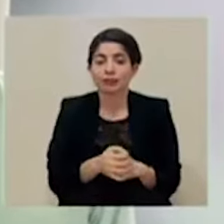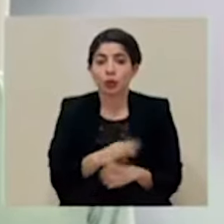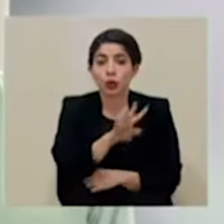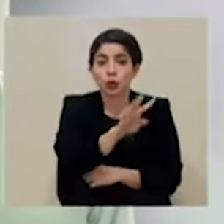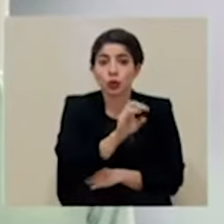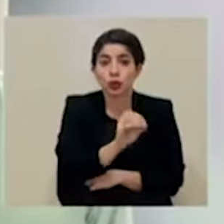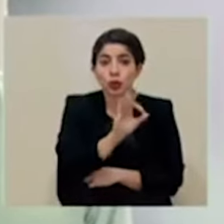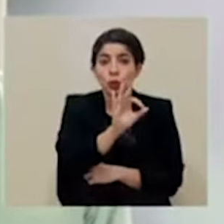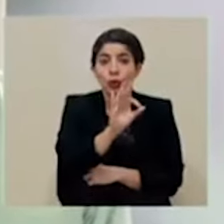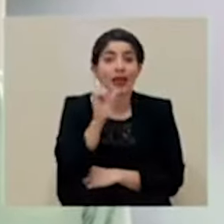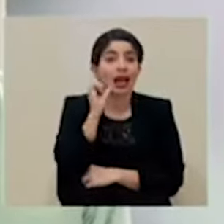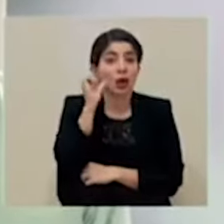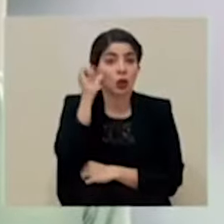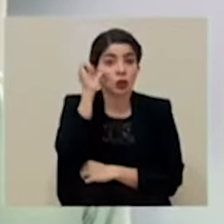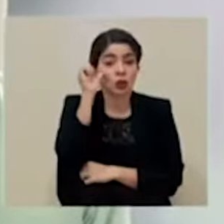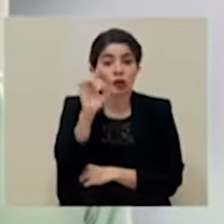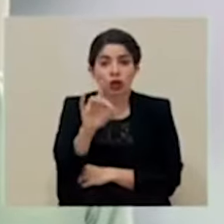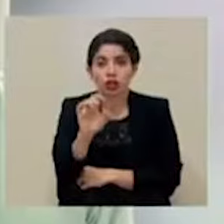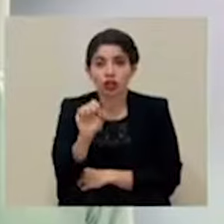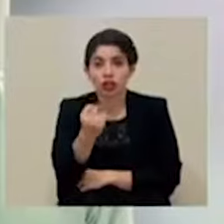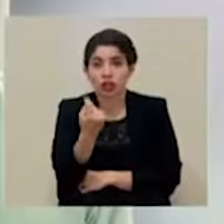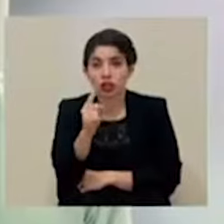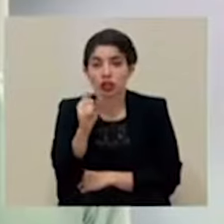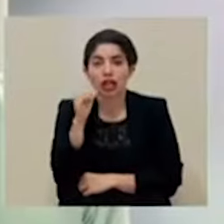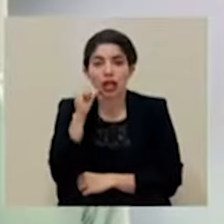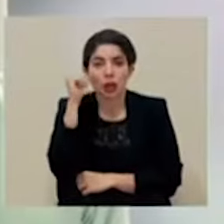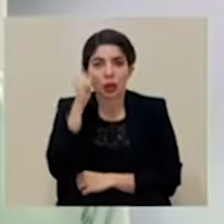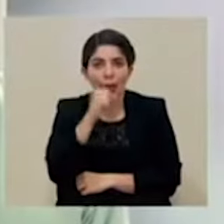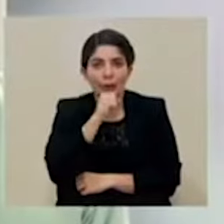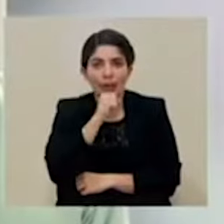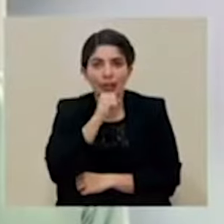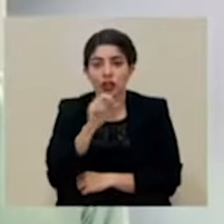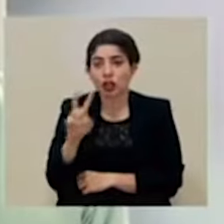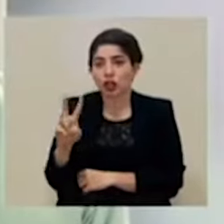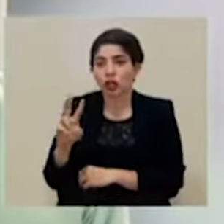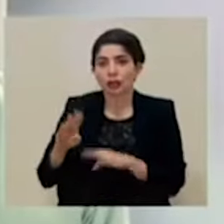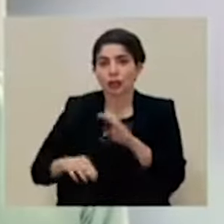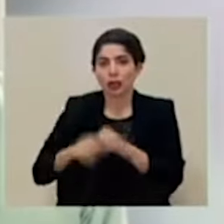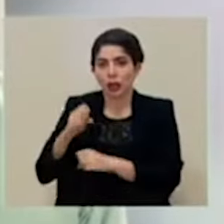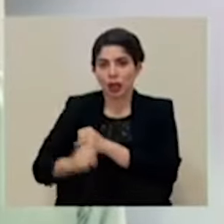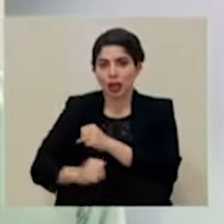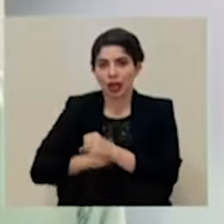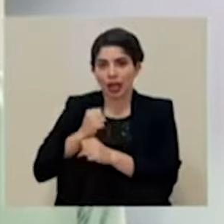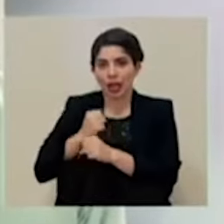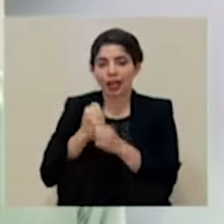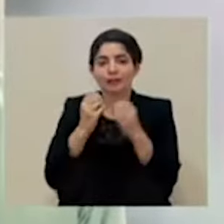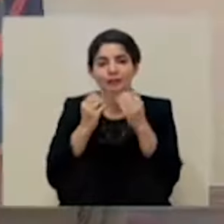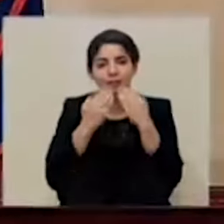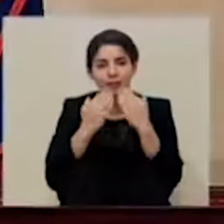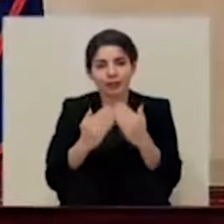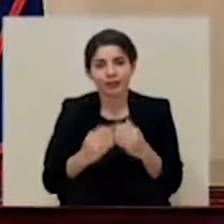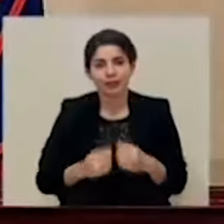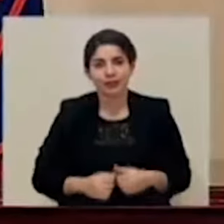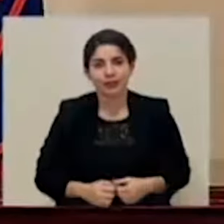Cuatrocientos nueve adultos, ochocientos once adultos mayores y dos menores de edad. Muchas gracias.